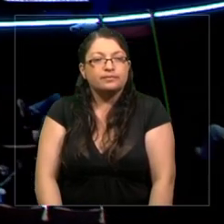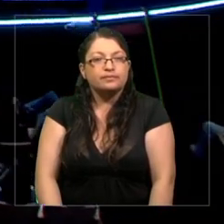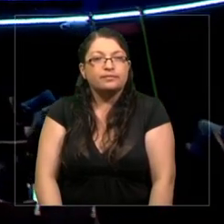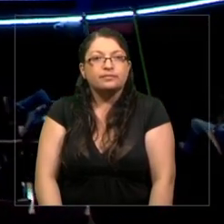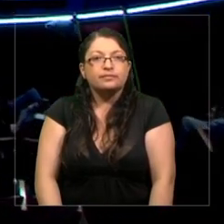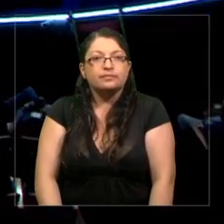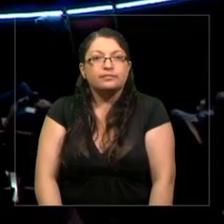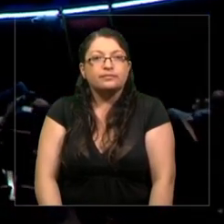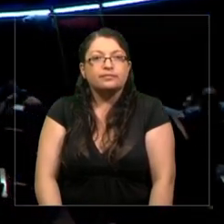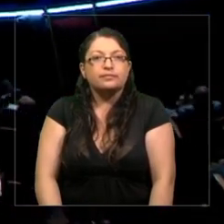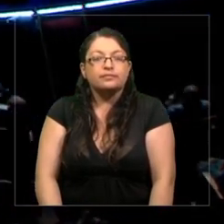Gracias.